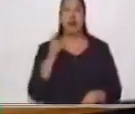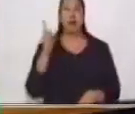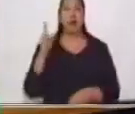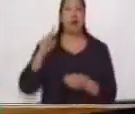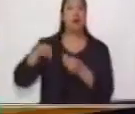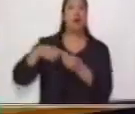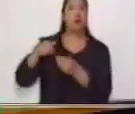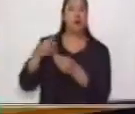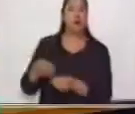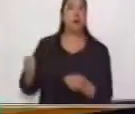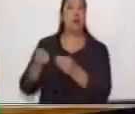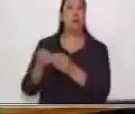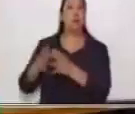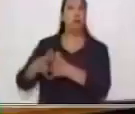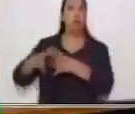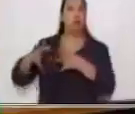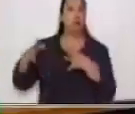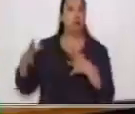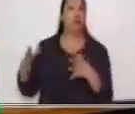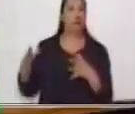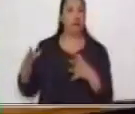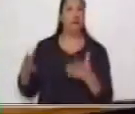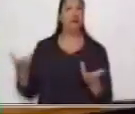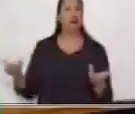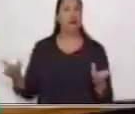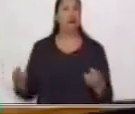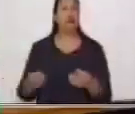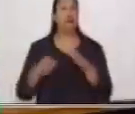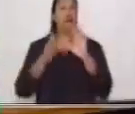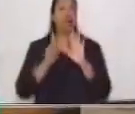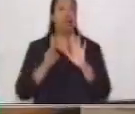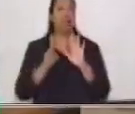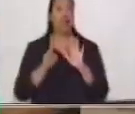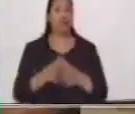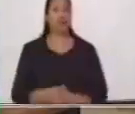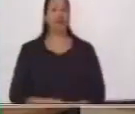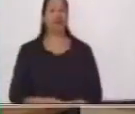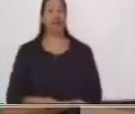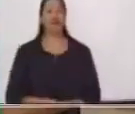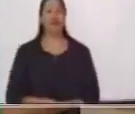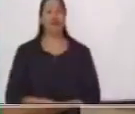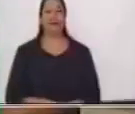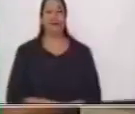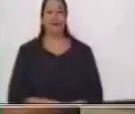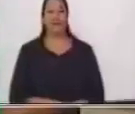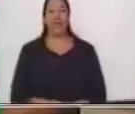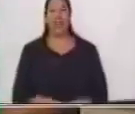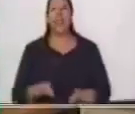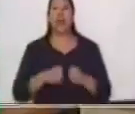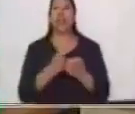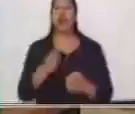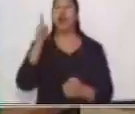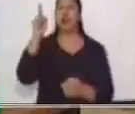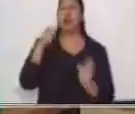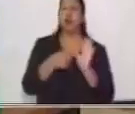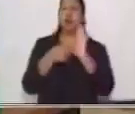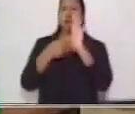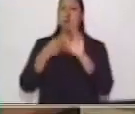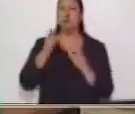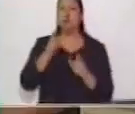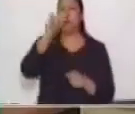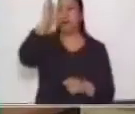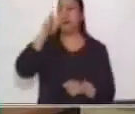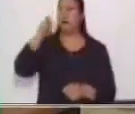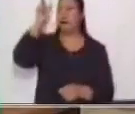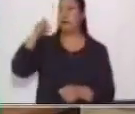grande que encontramos en el salón de clase o en la encuesta con mis compañeros. Este tipo de gráfica se llama gráfica de barras.